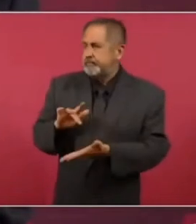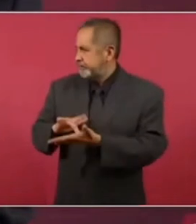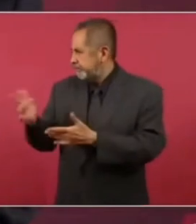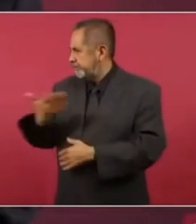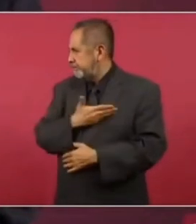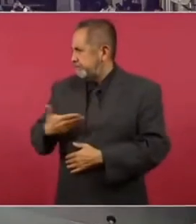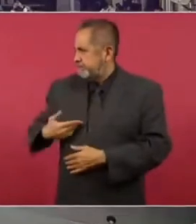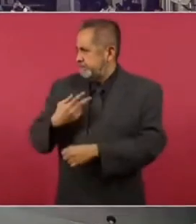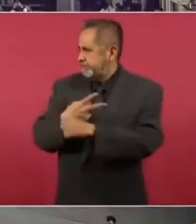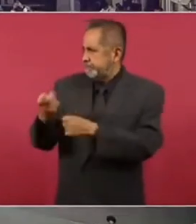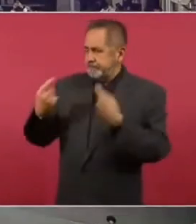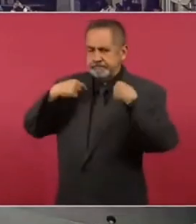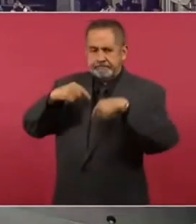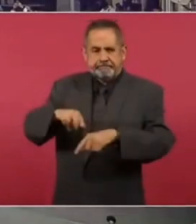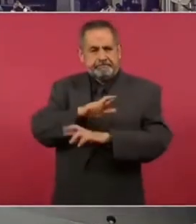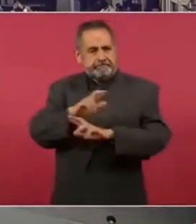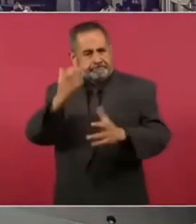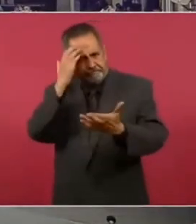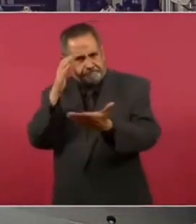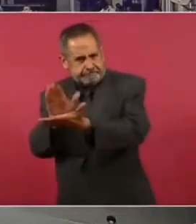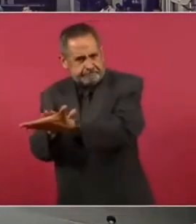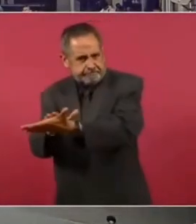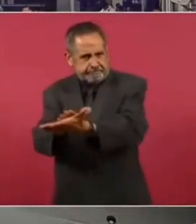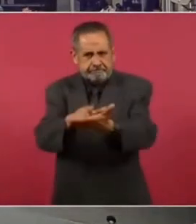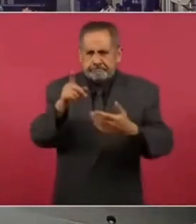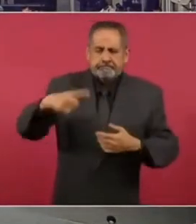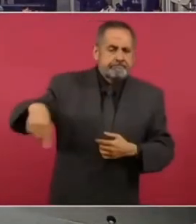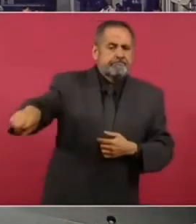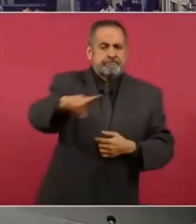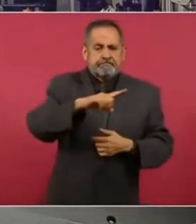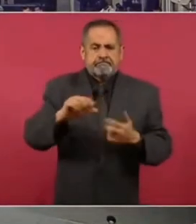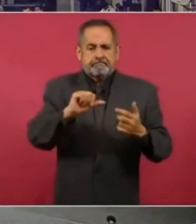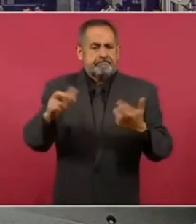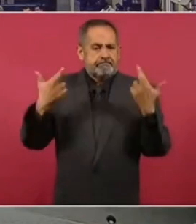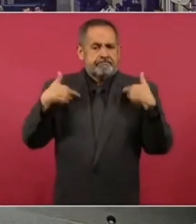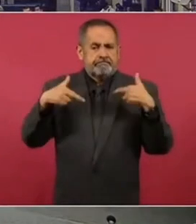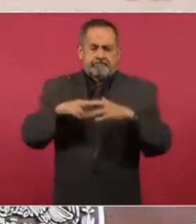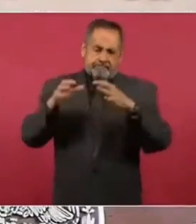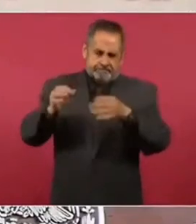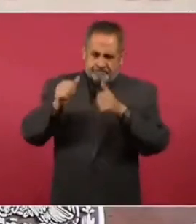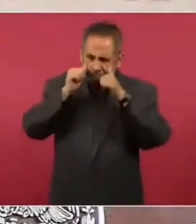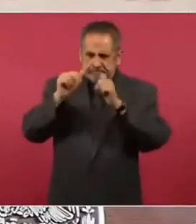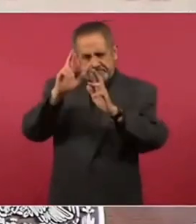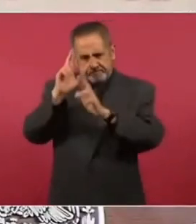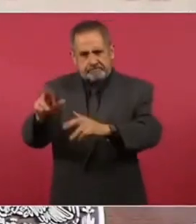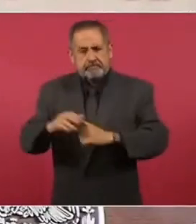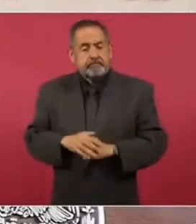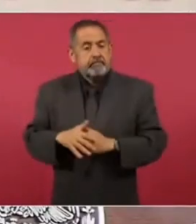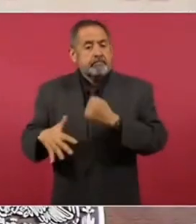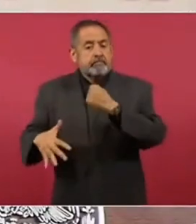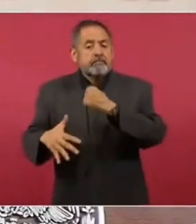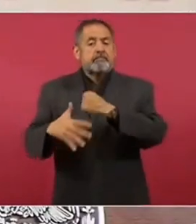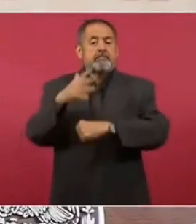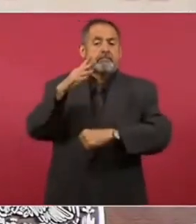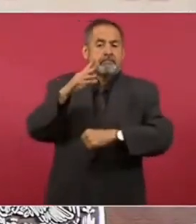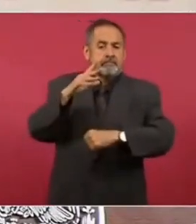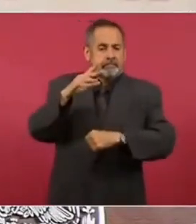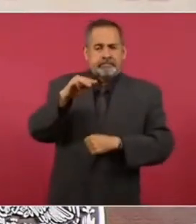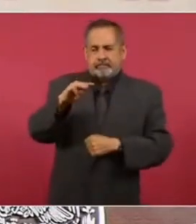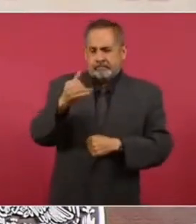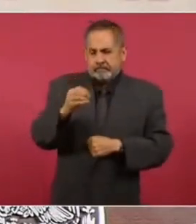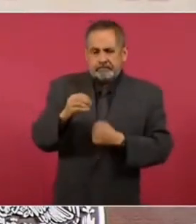señor presidente por el reconocimiento que le da al magisterio. Cada 15 de mayo la